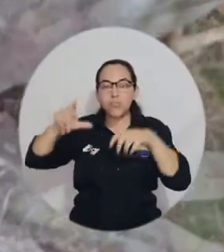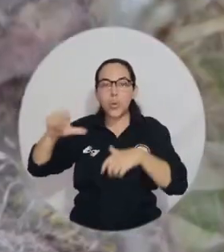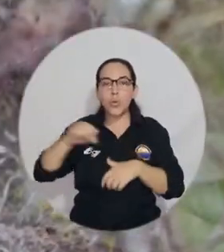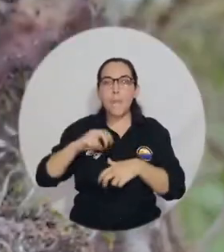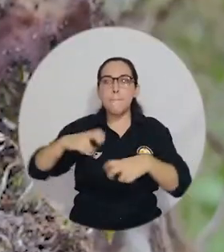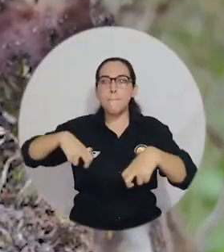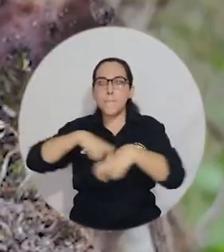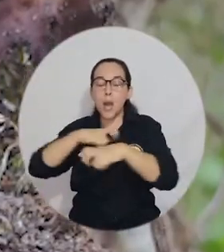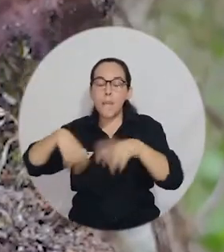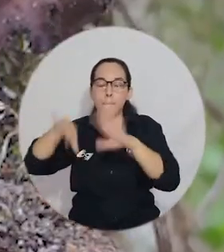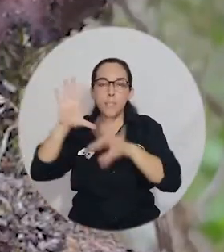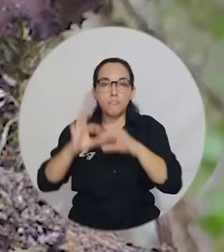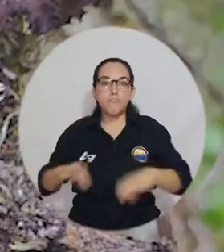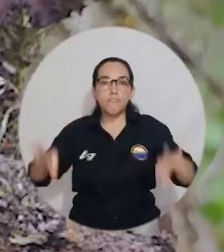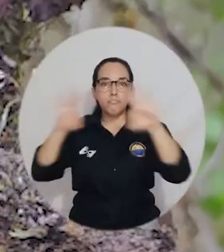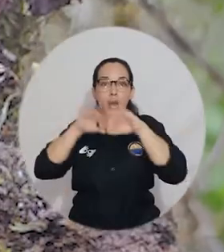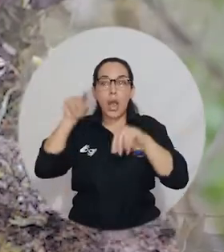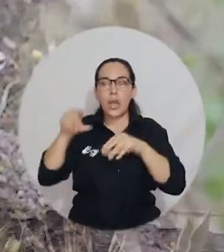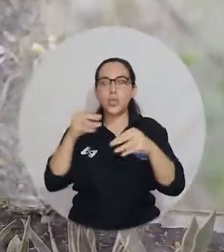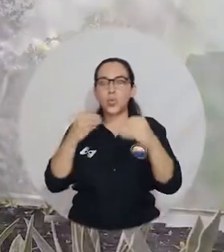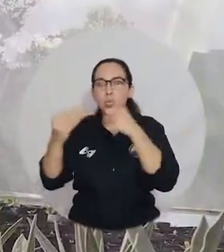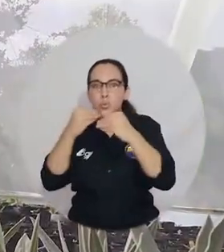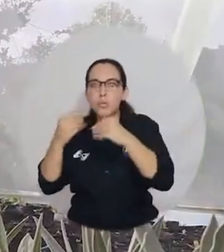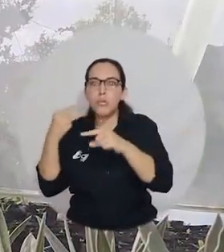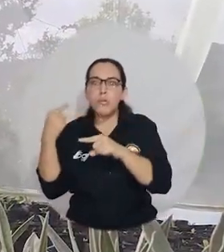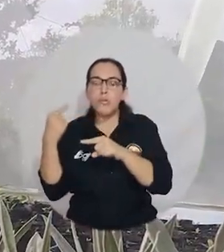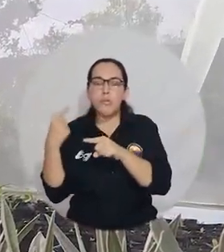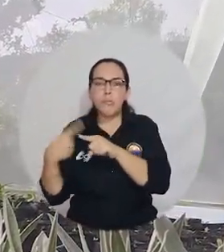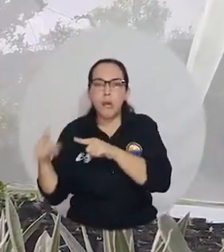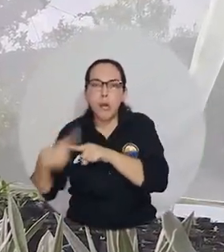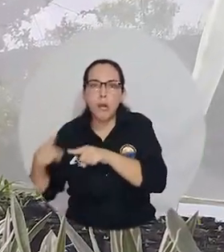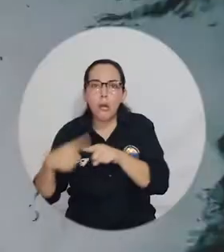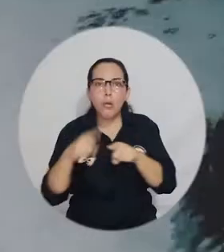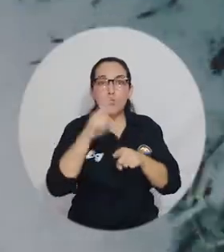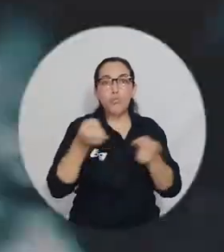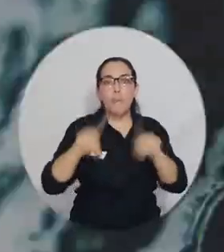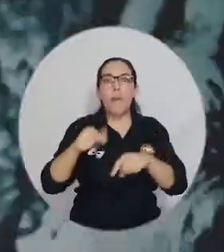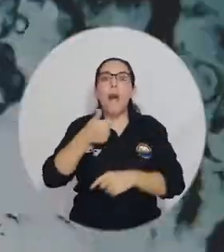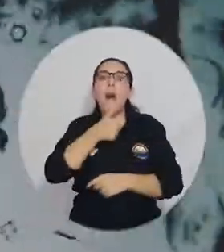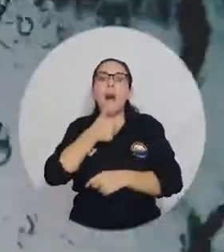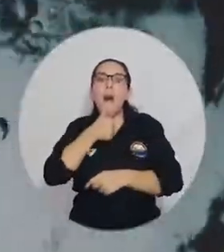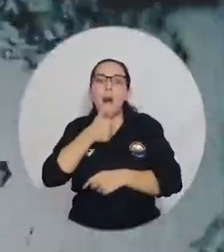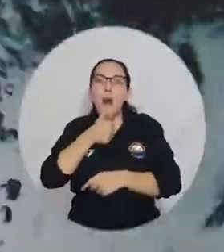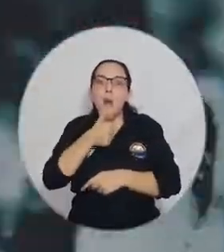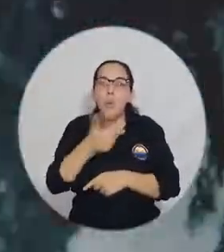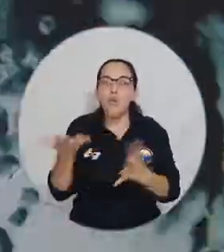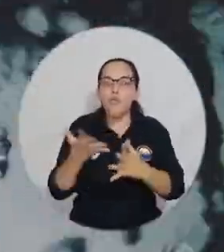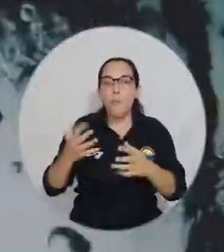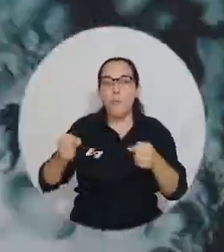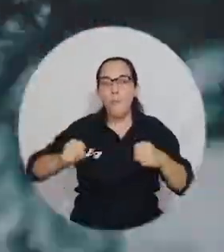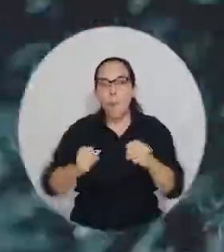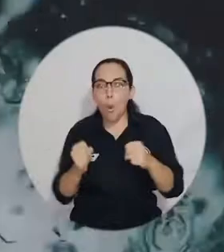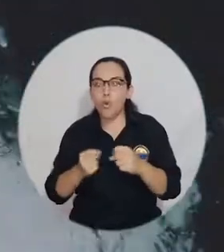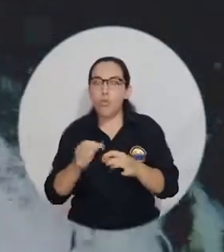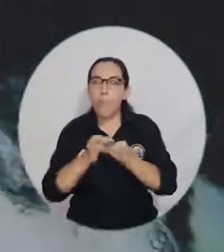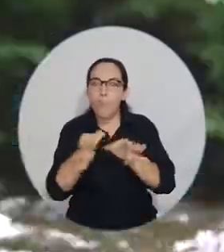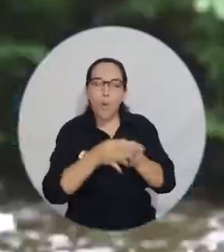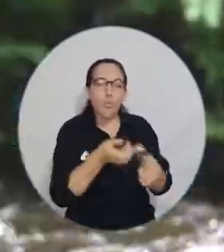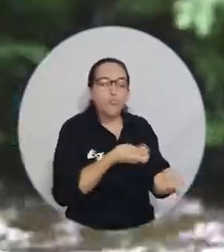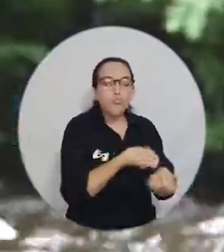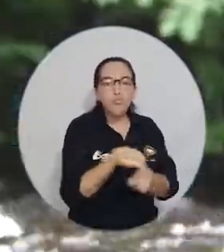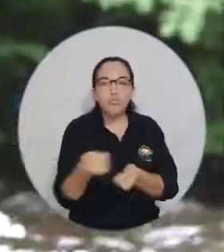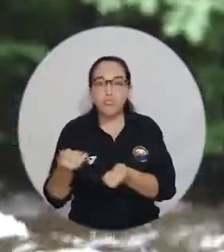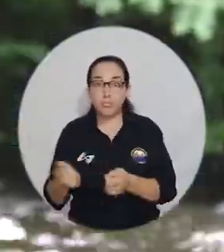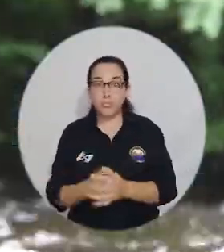priorizado Parque porque de allí se alimenta todo lo que es donde se surte el agua completamente a Bogotá y otros municipios.